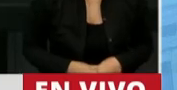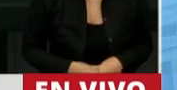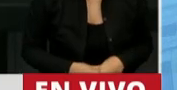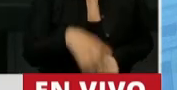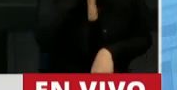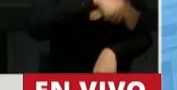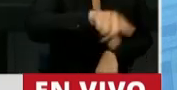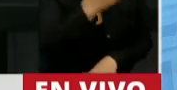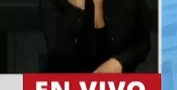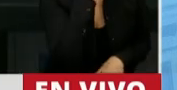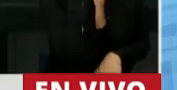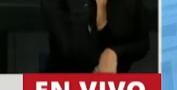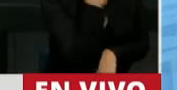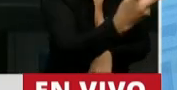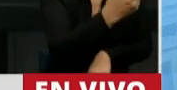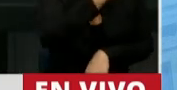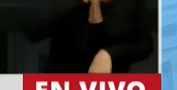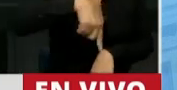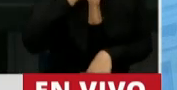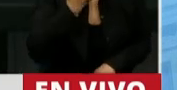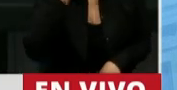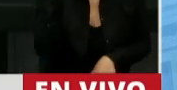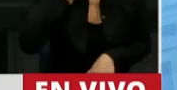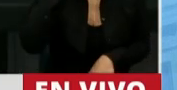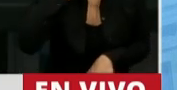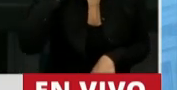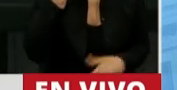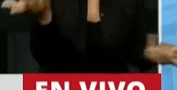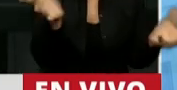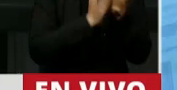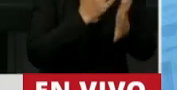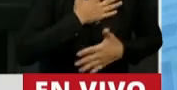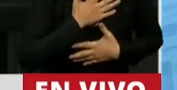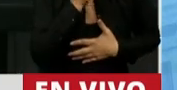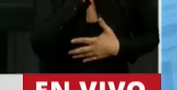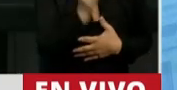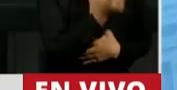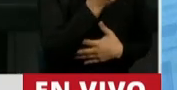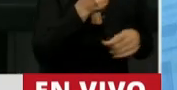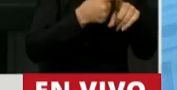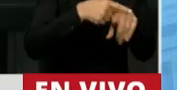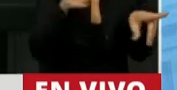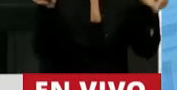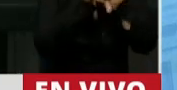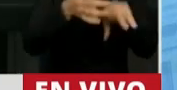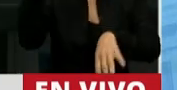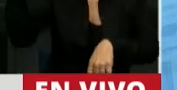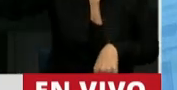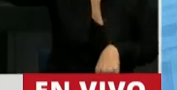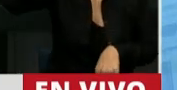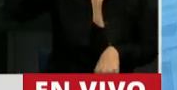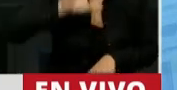Son unos cínicos y se montan demagógicamente en la muerte de cualquiera, como hicieron con Maldonado,